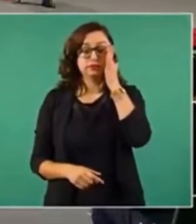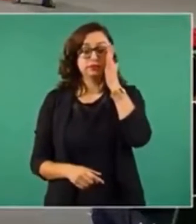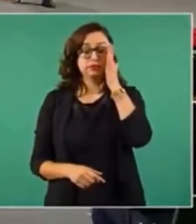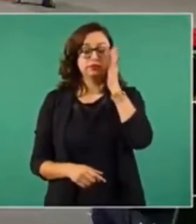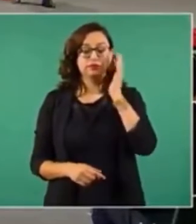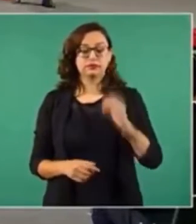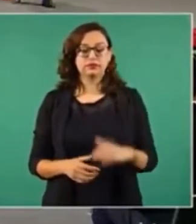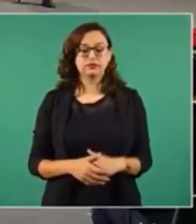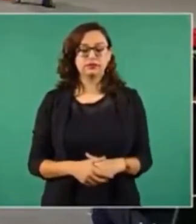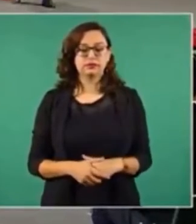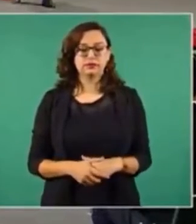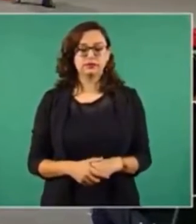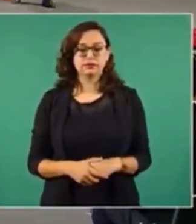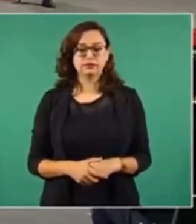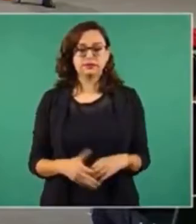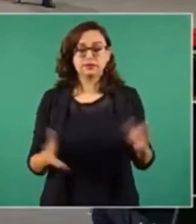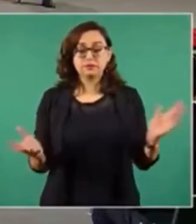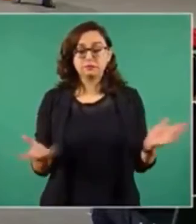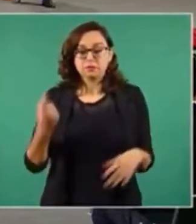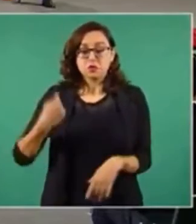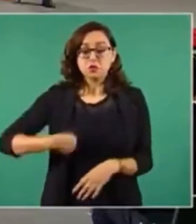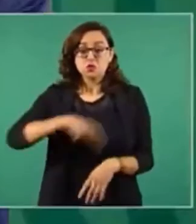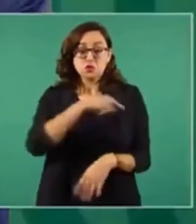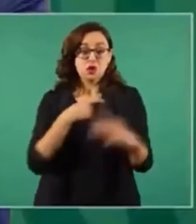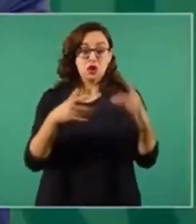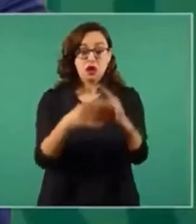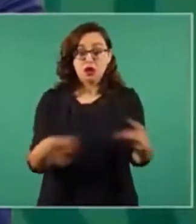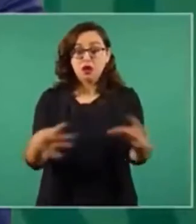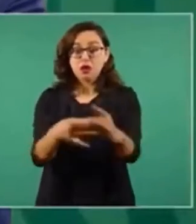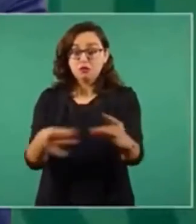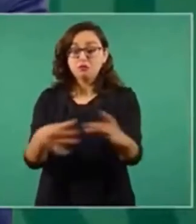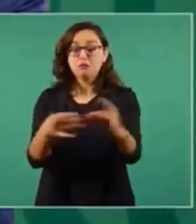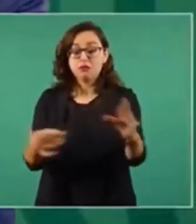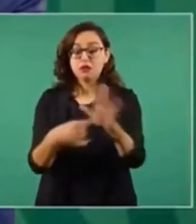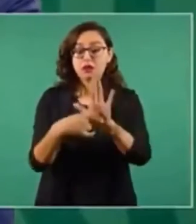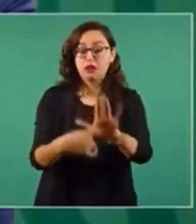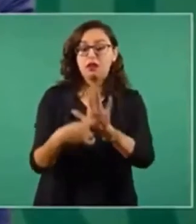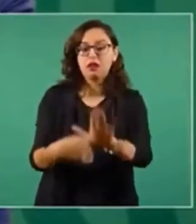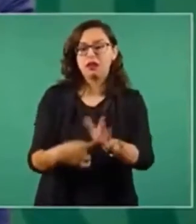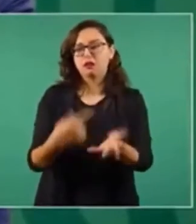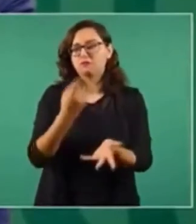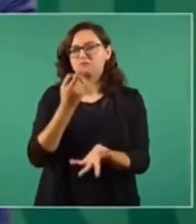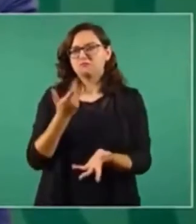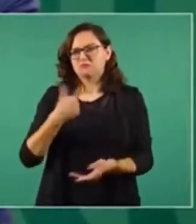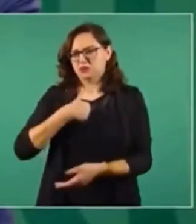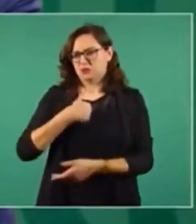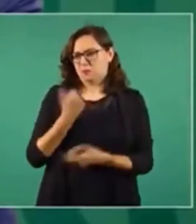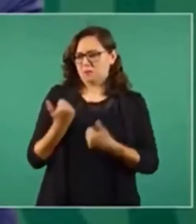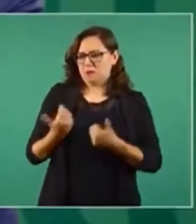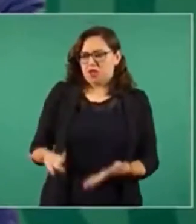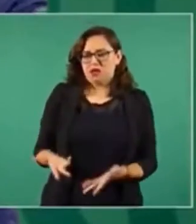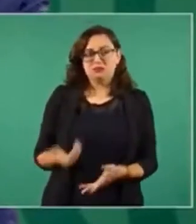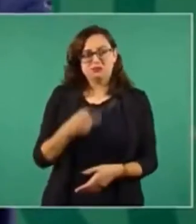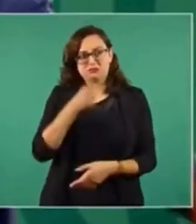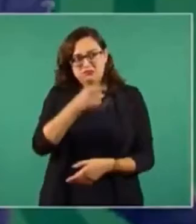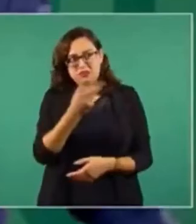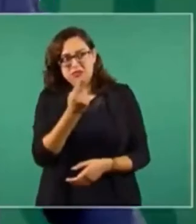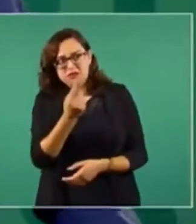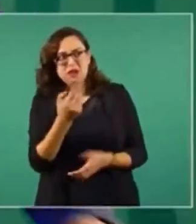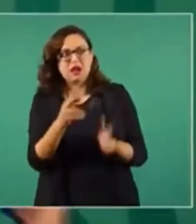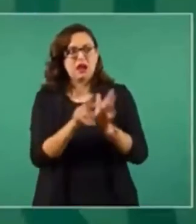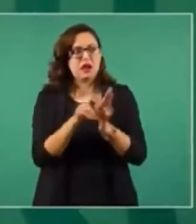ni deberíamos nosotros estarnos ocupando de esto si hicieran su trabajo los medios de información pero como